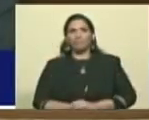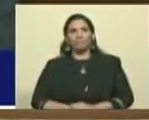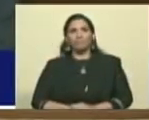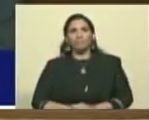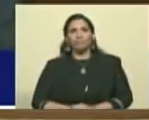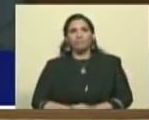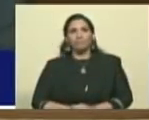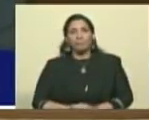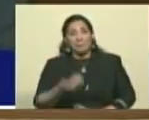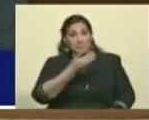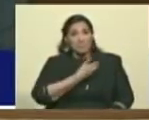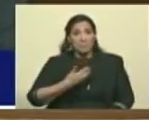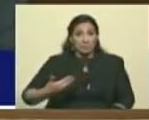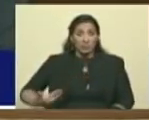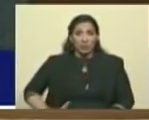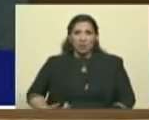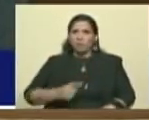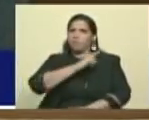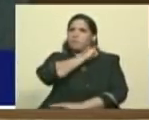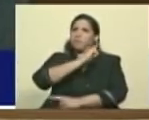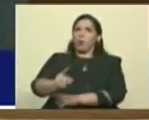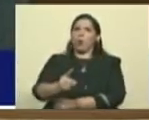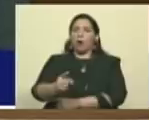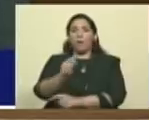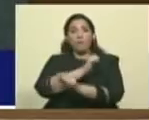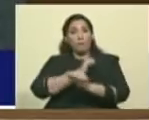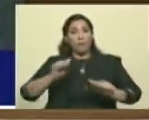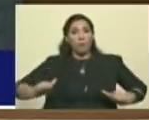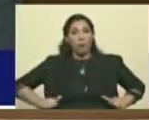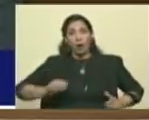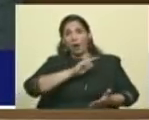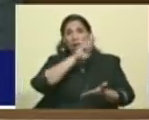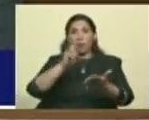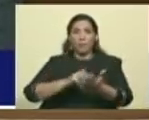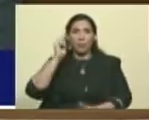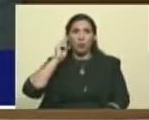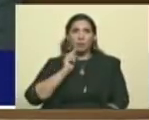El presidente había dado la orden a la Fuerza Armada Nacional Bolivariana